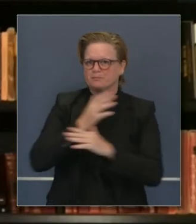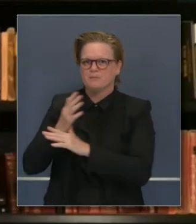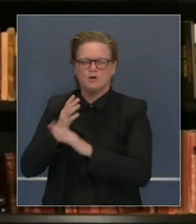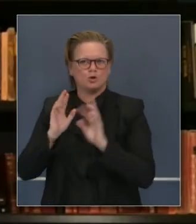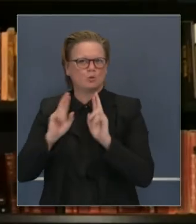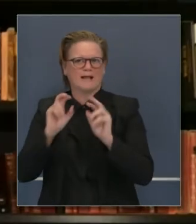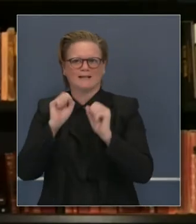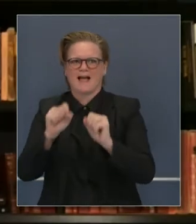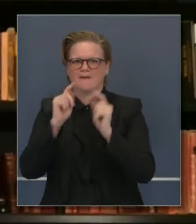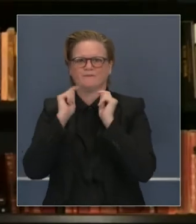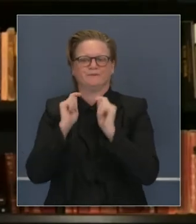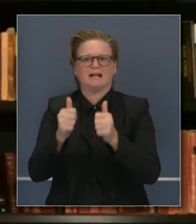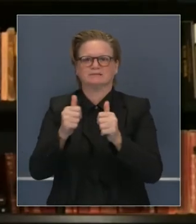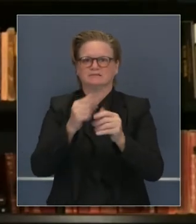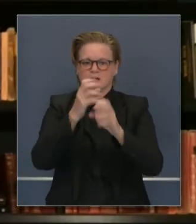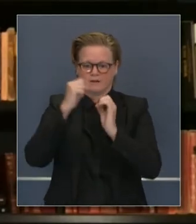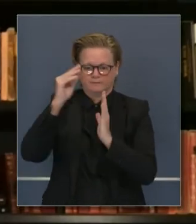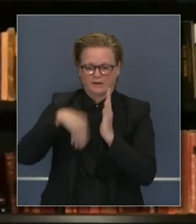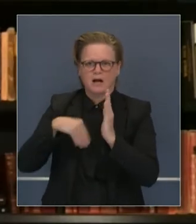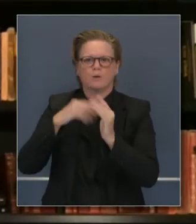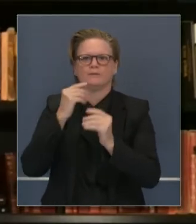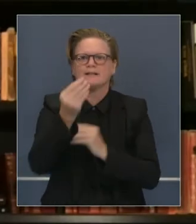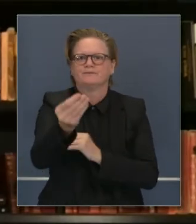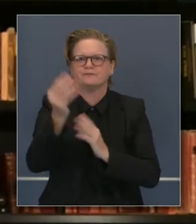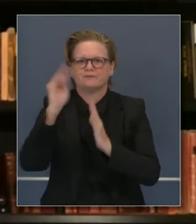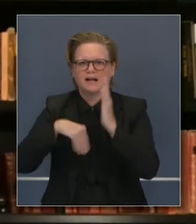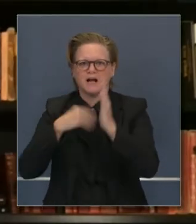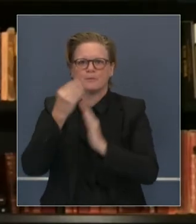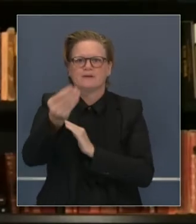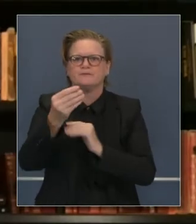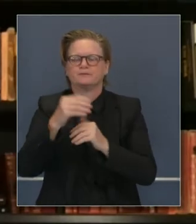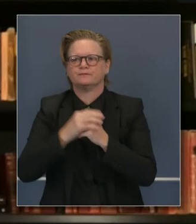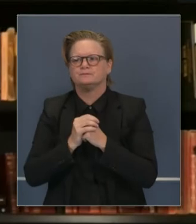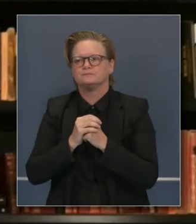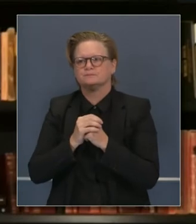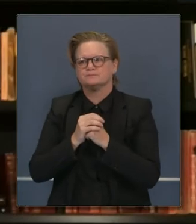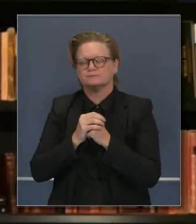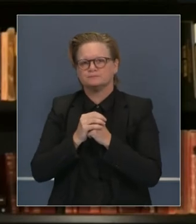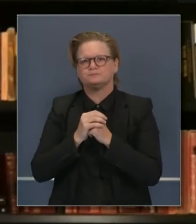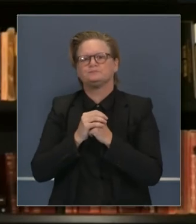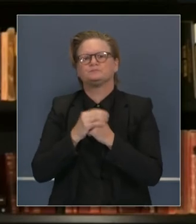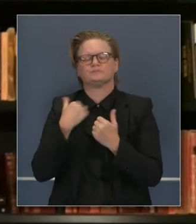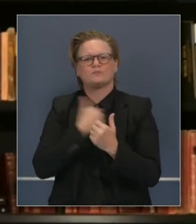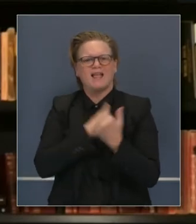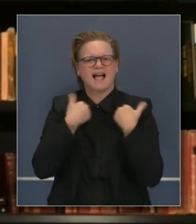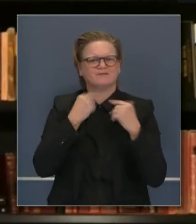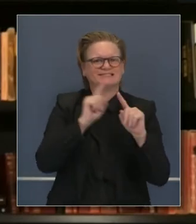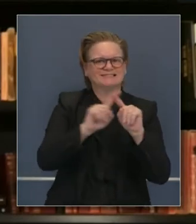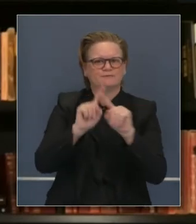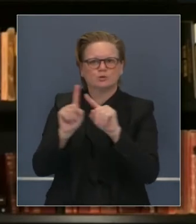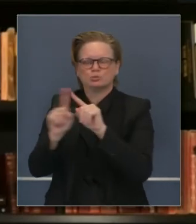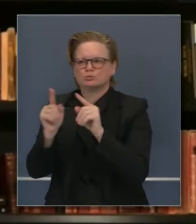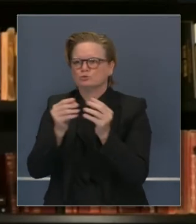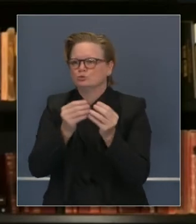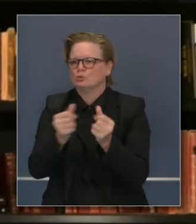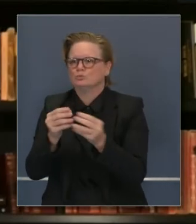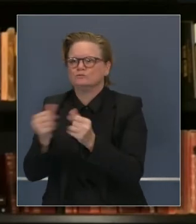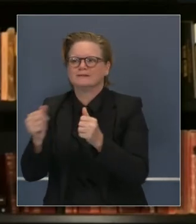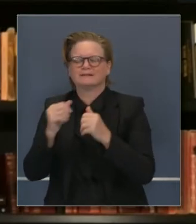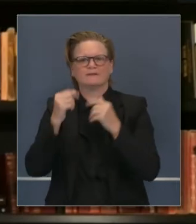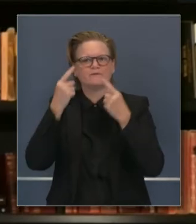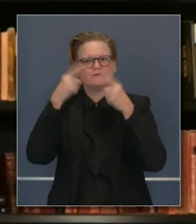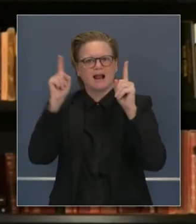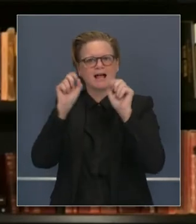de informática y también procesos negocios. Tenemos soluciones a corto plazo y a largo plazo. Una estrategia de